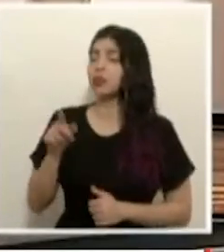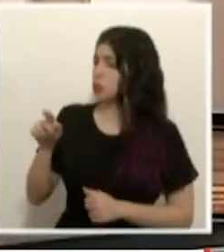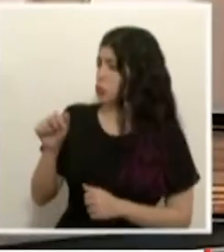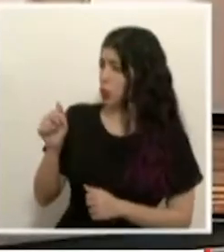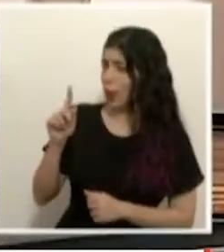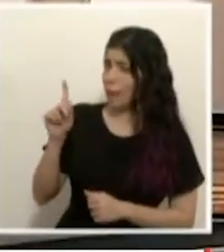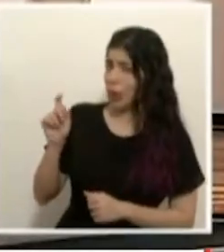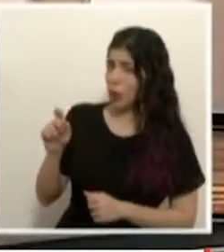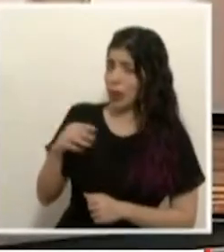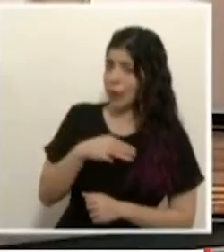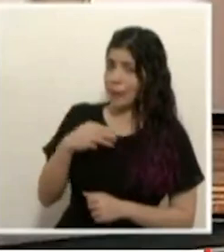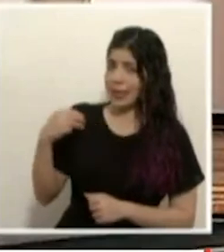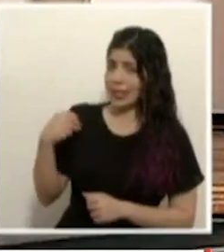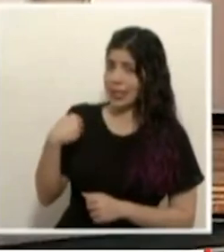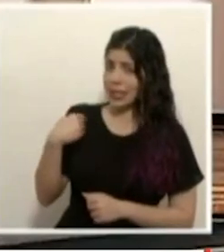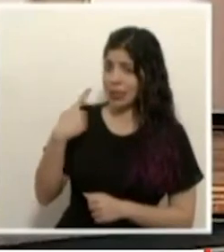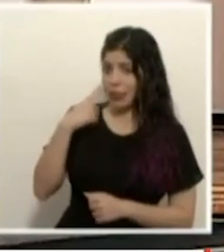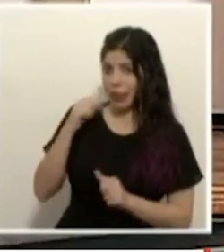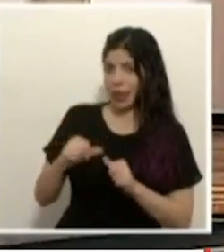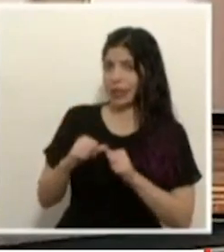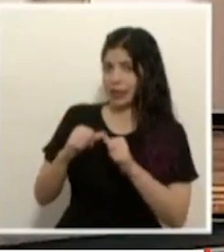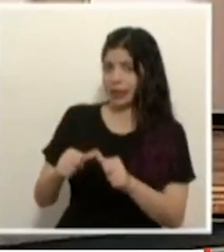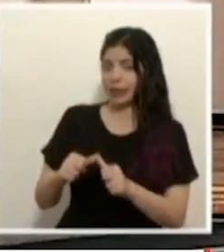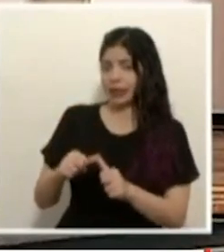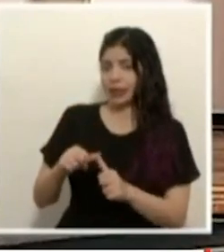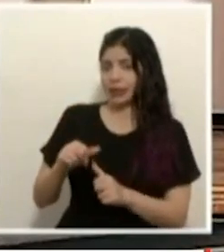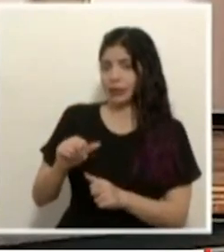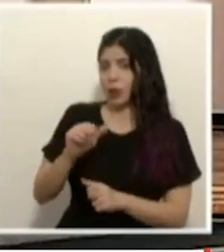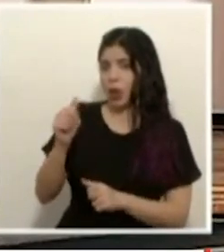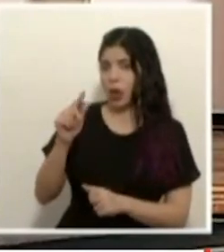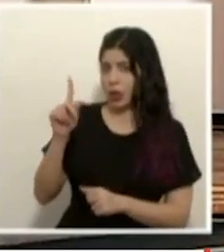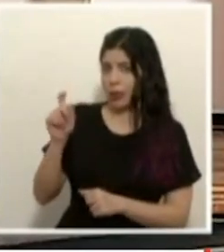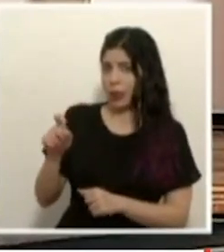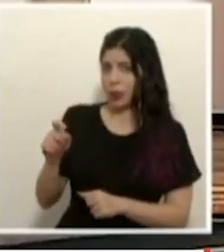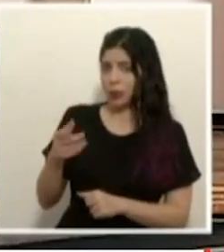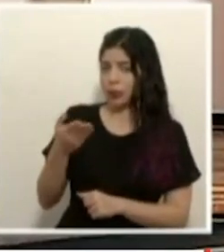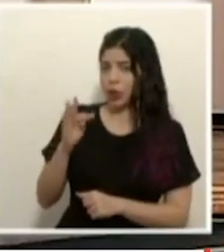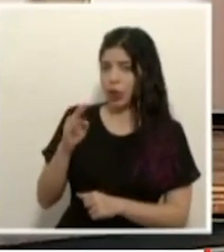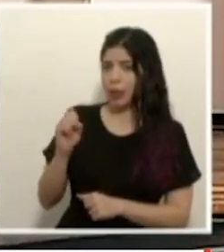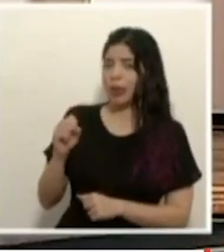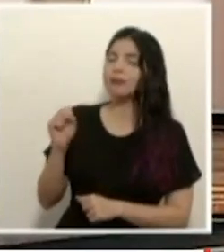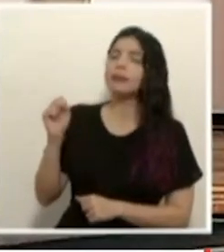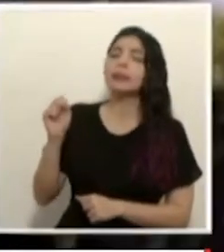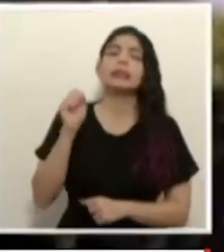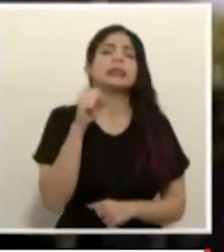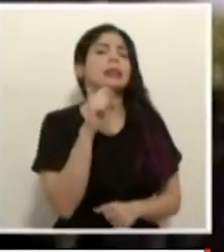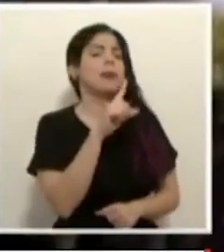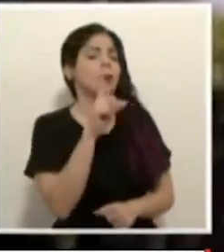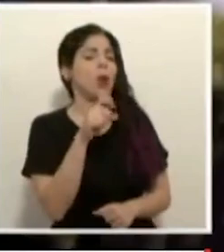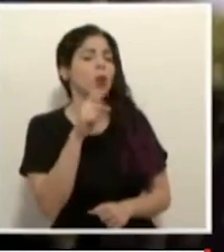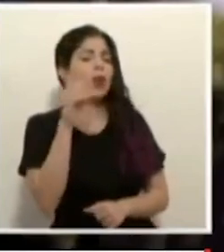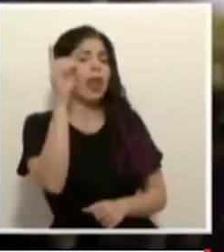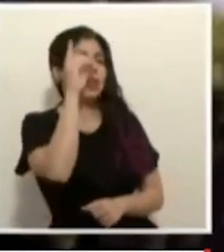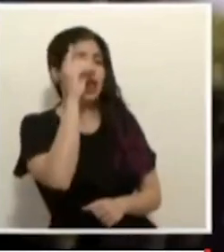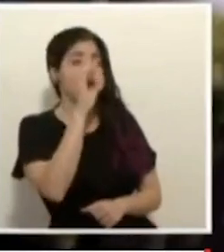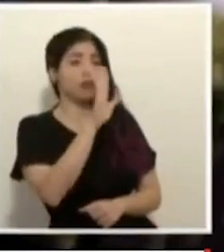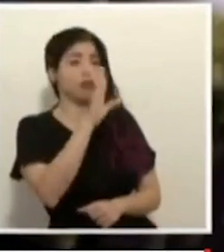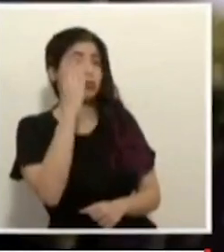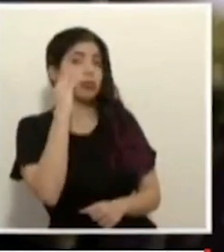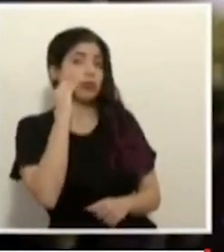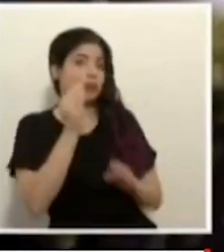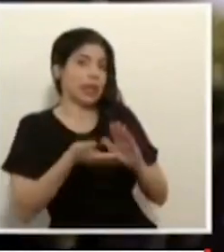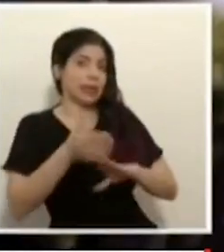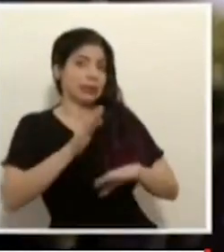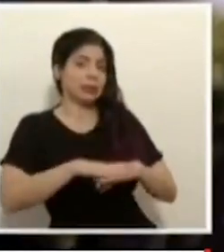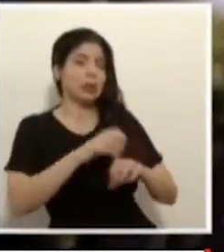consulta para el señor ministro para poder avanzar con la consulta pendiente toma el escucho nada más para preguntarle a don Daniel si desde el punto de vista de ustedes como expertos nos